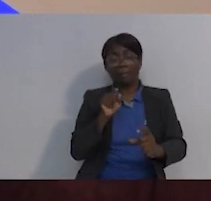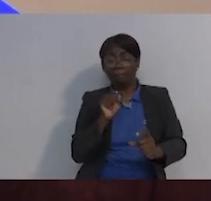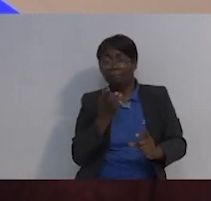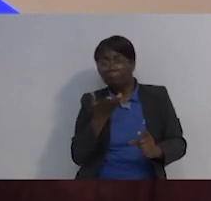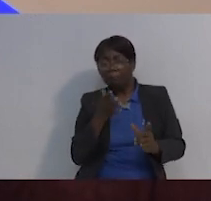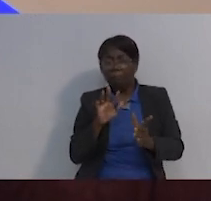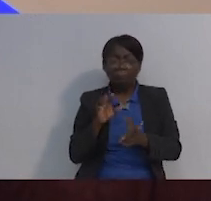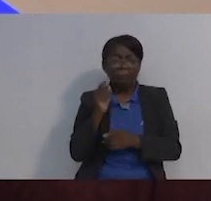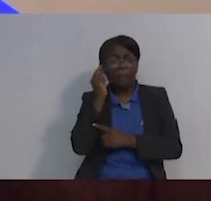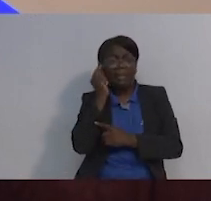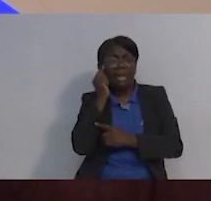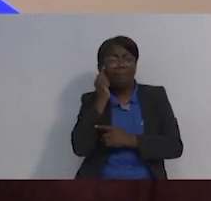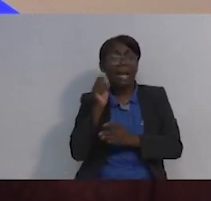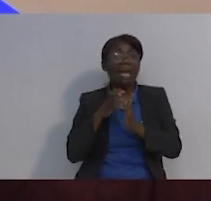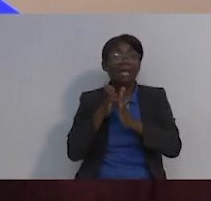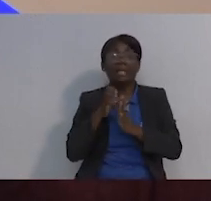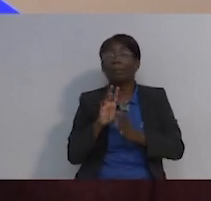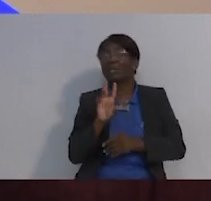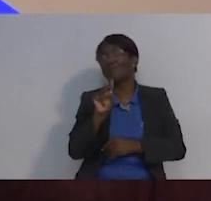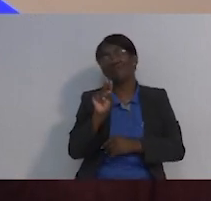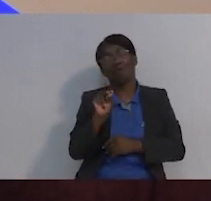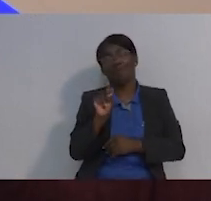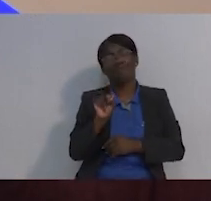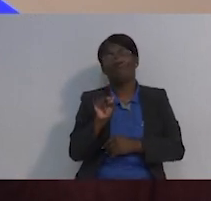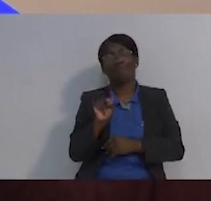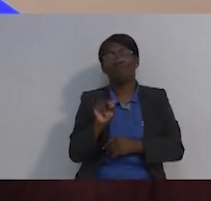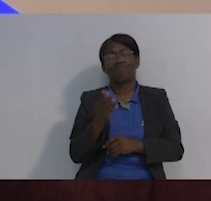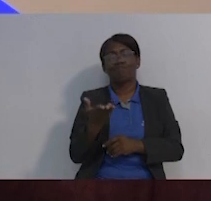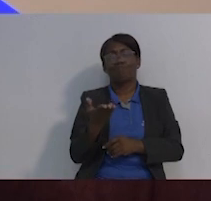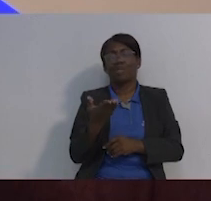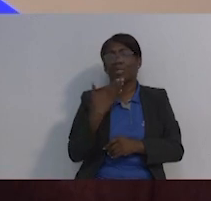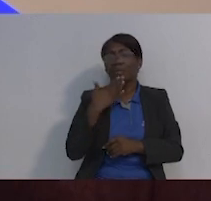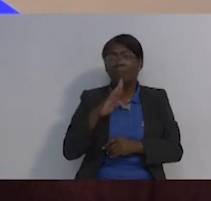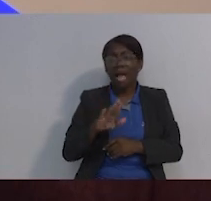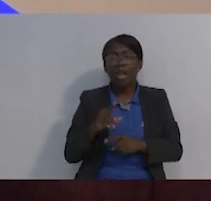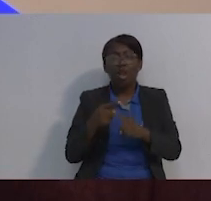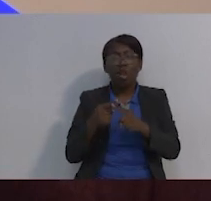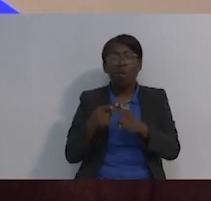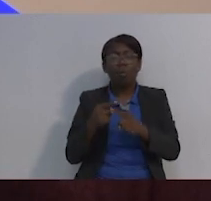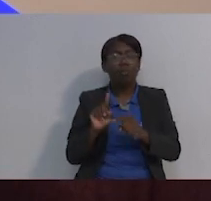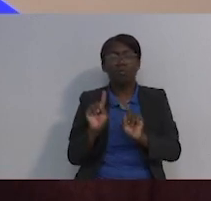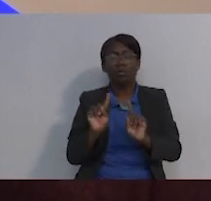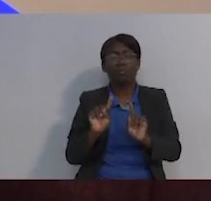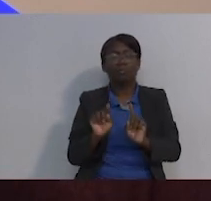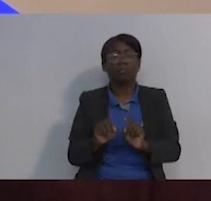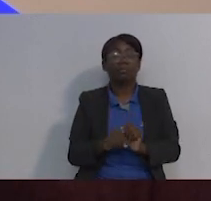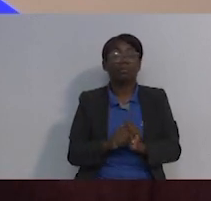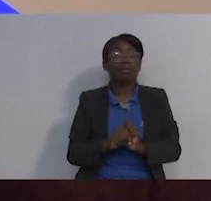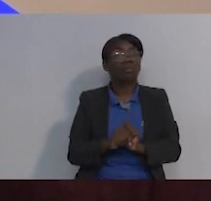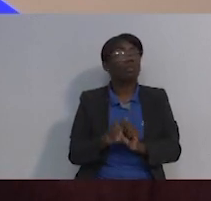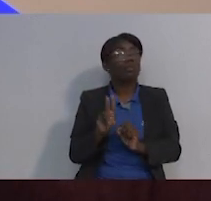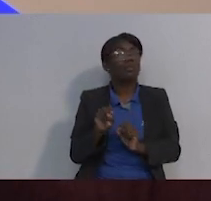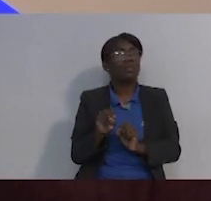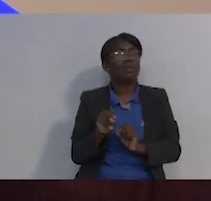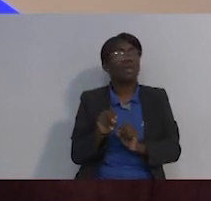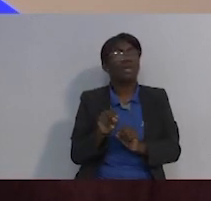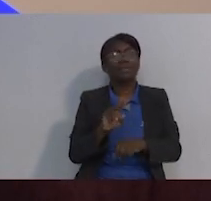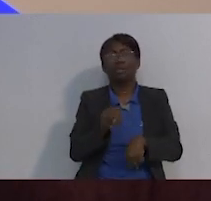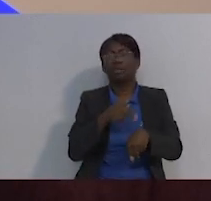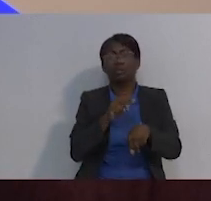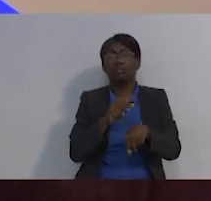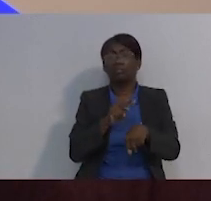pero ya certificando que en realidad el paciente, a pesar de que tuvo la sospecha, no tiene